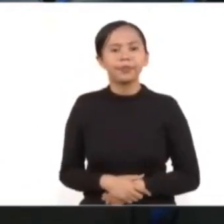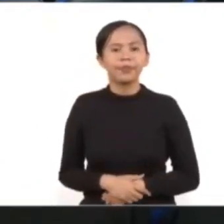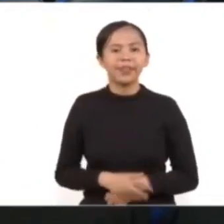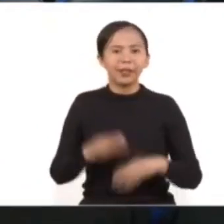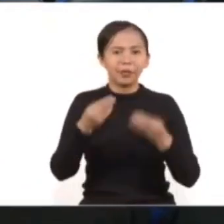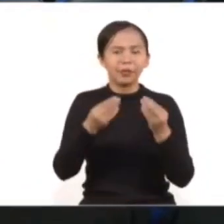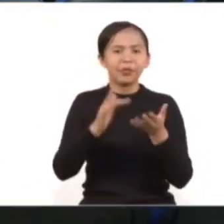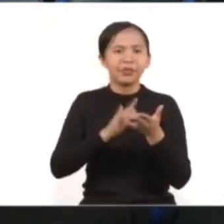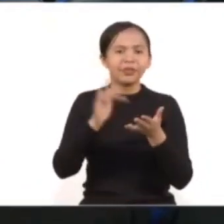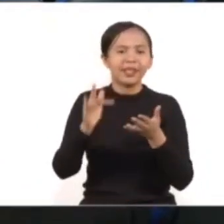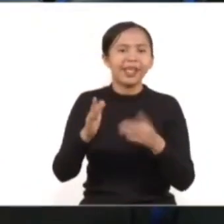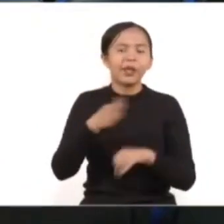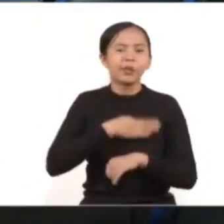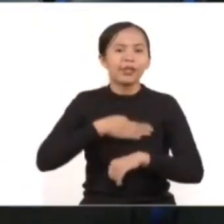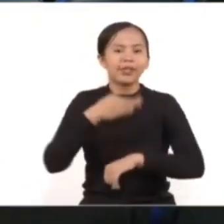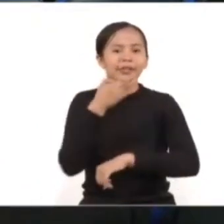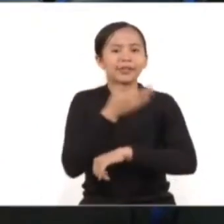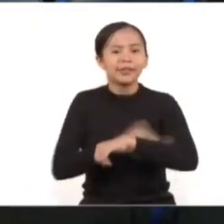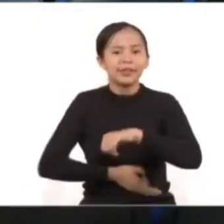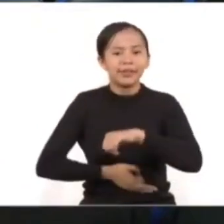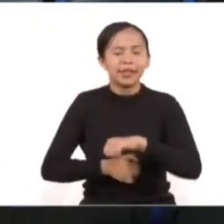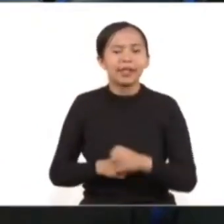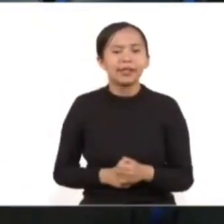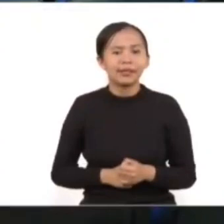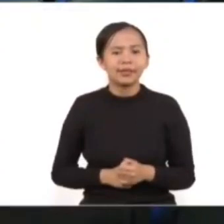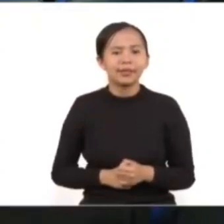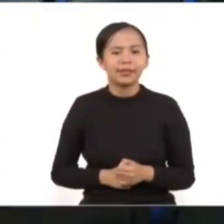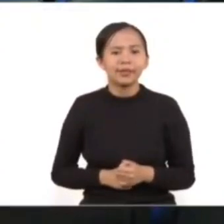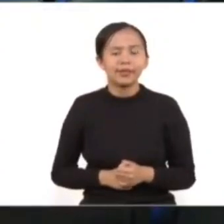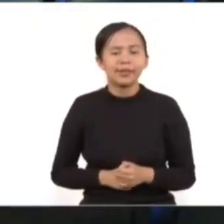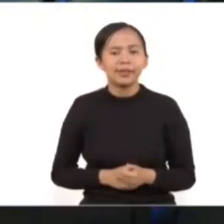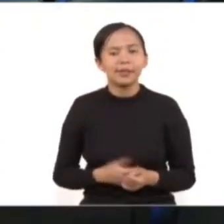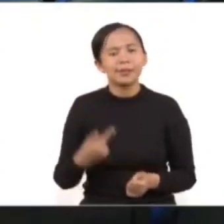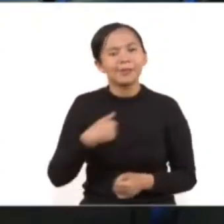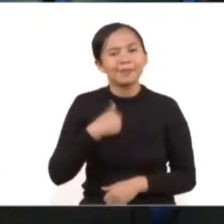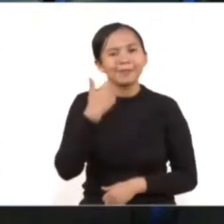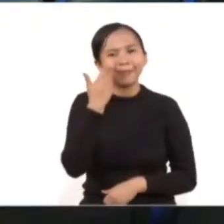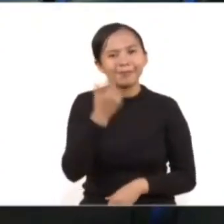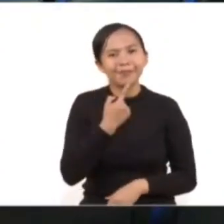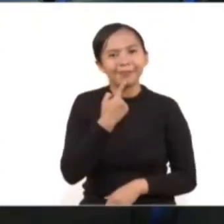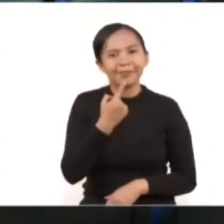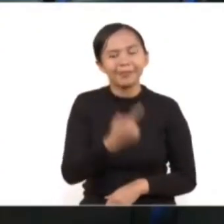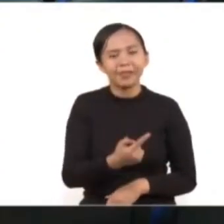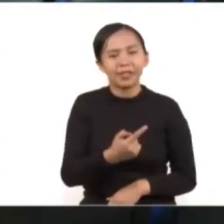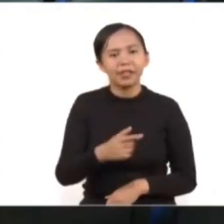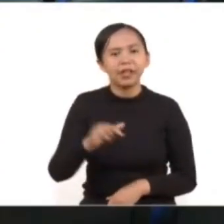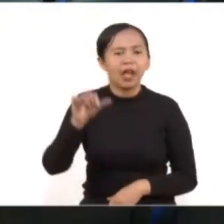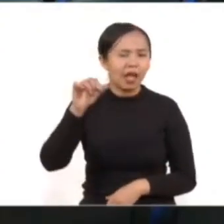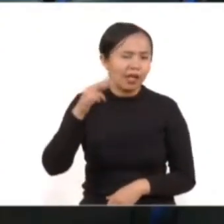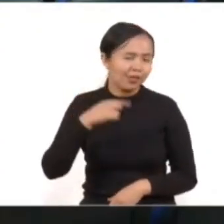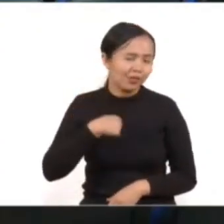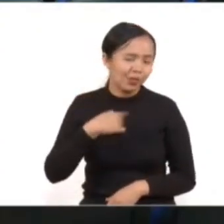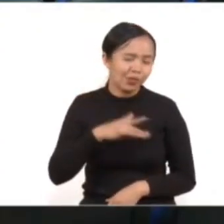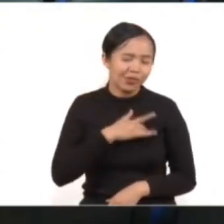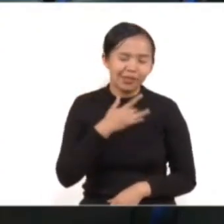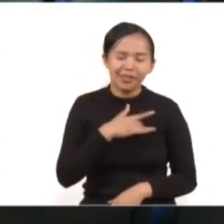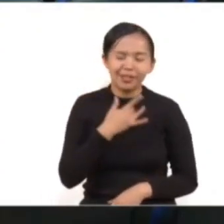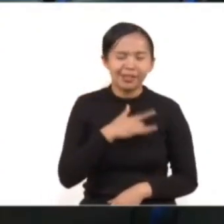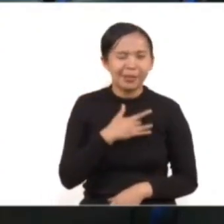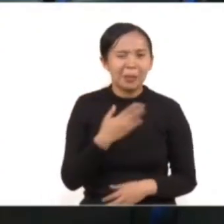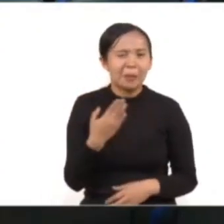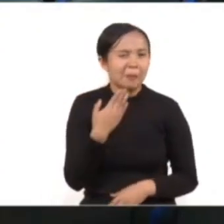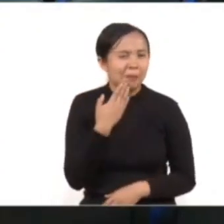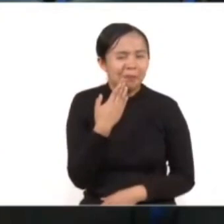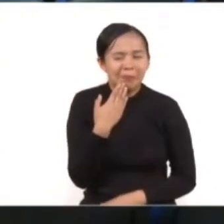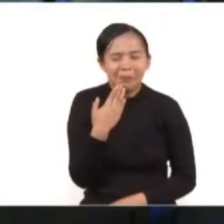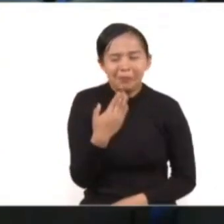Muchas gracias, muy buenas tardes. Quiero decir que me siento en momentos como este profundamente